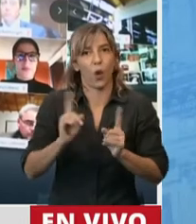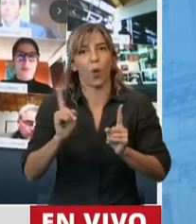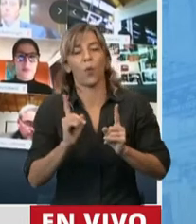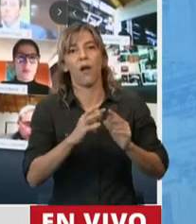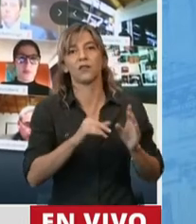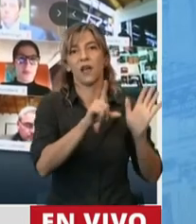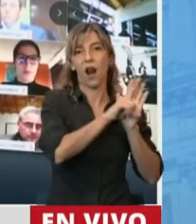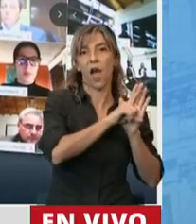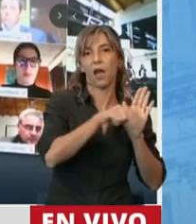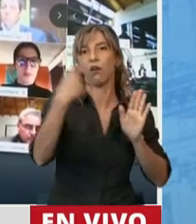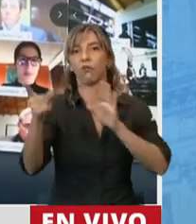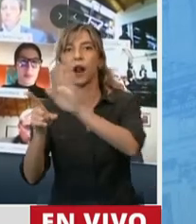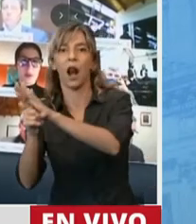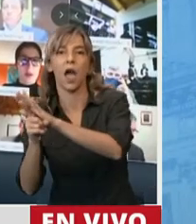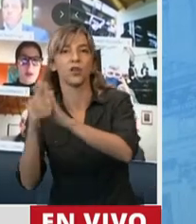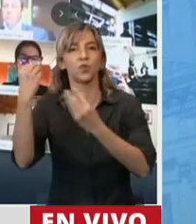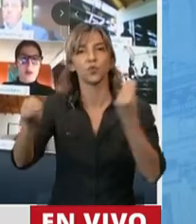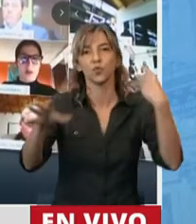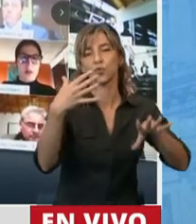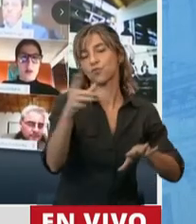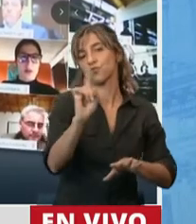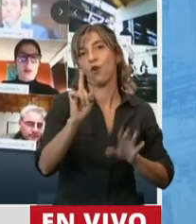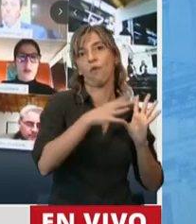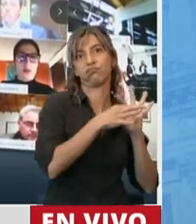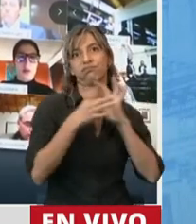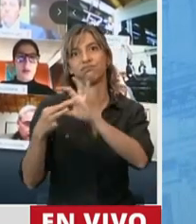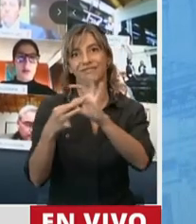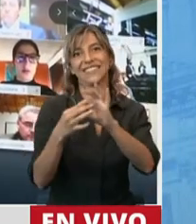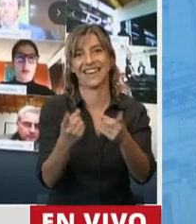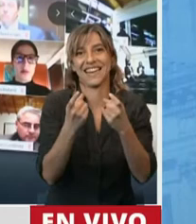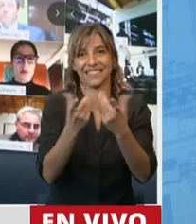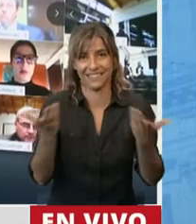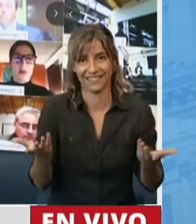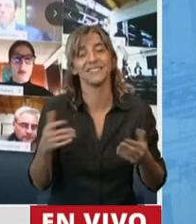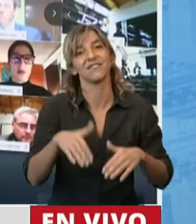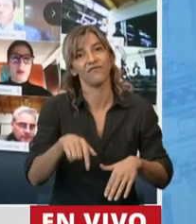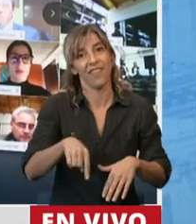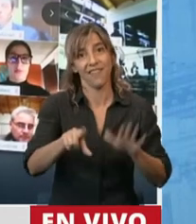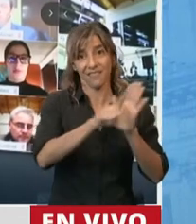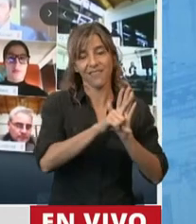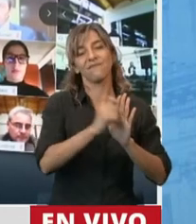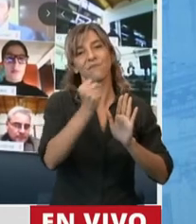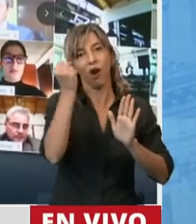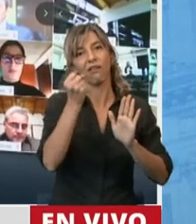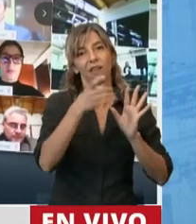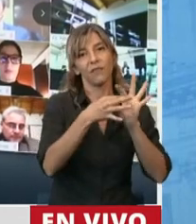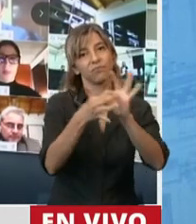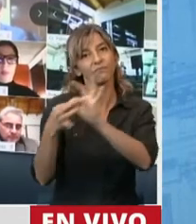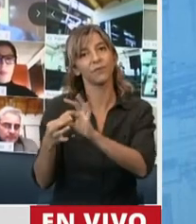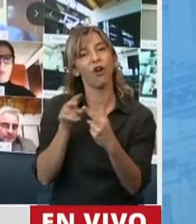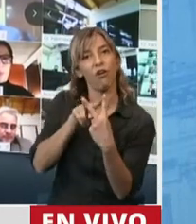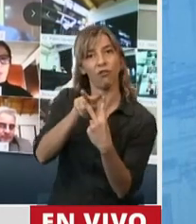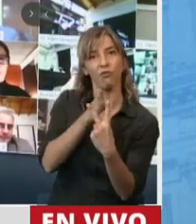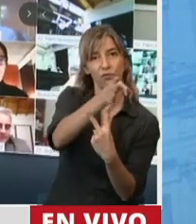del desarrollo del conocimiento, es fundamental que la ley esté acompañada de dos temas. Una, una